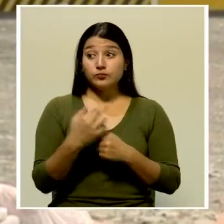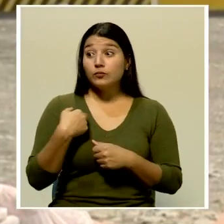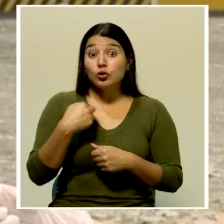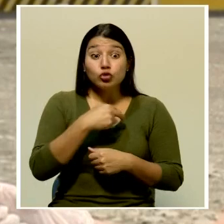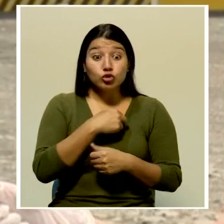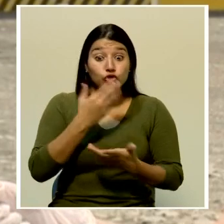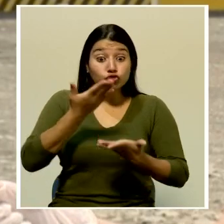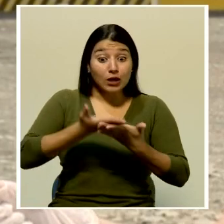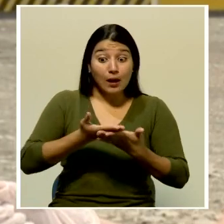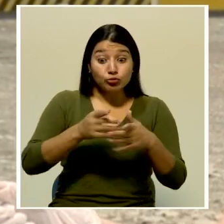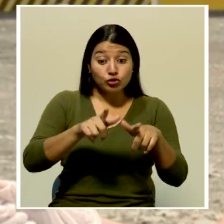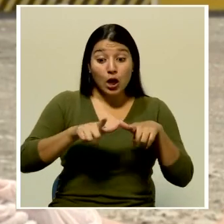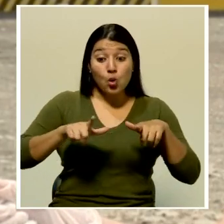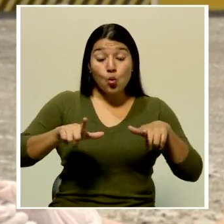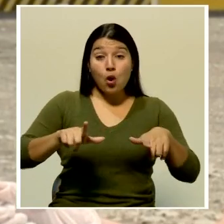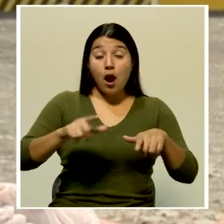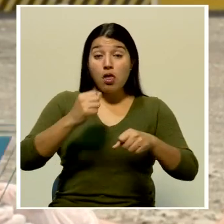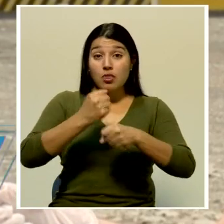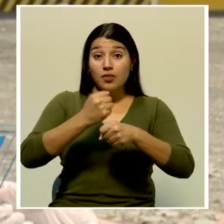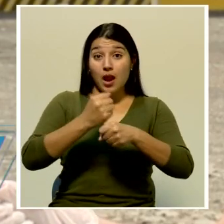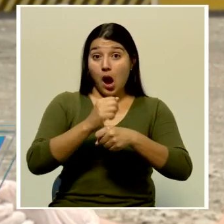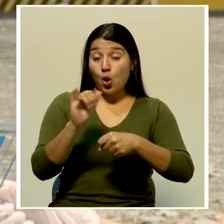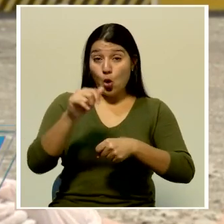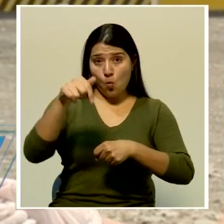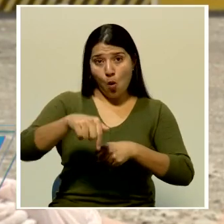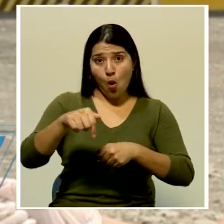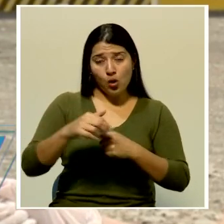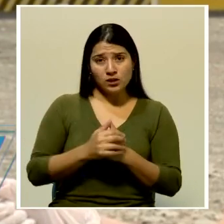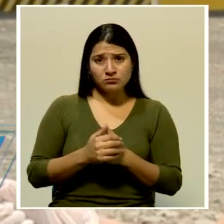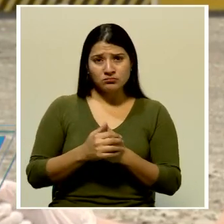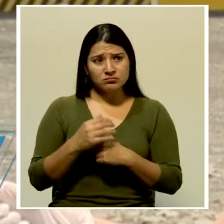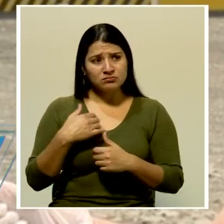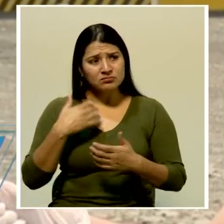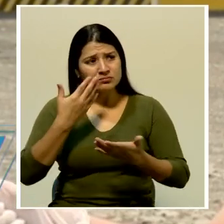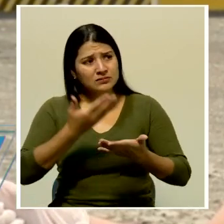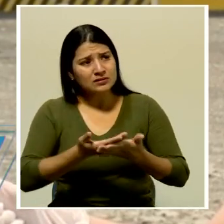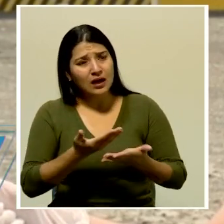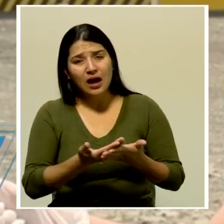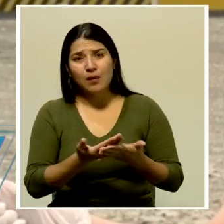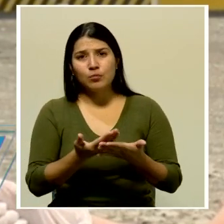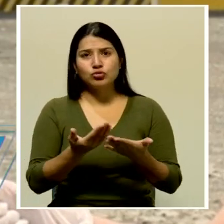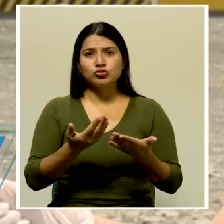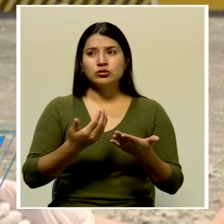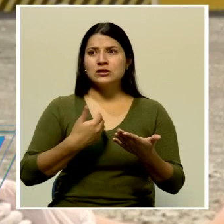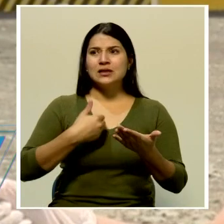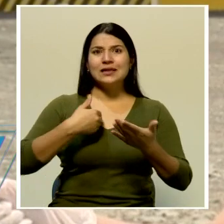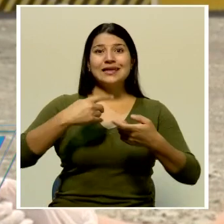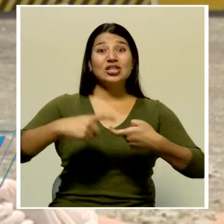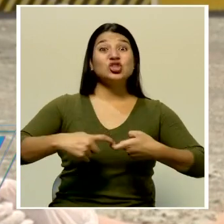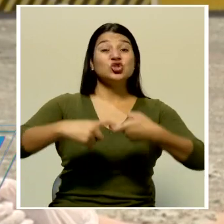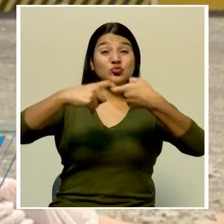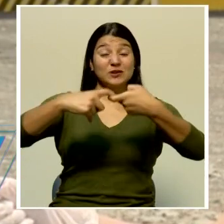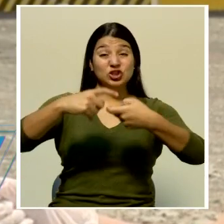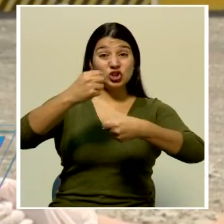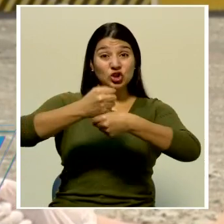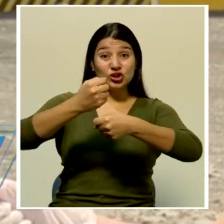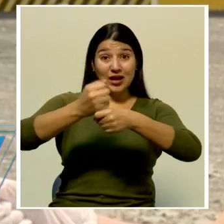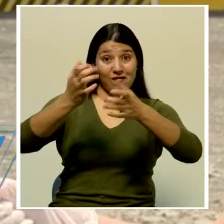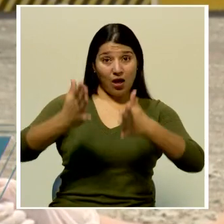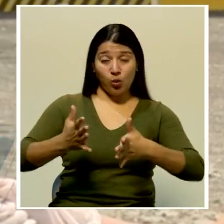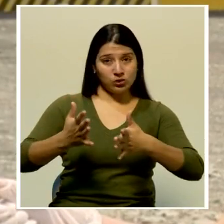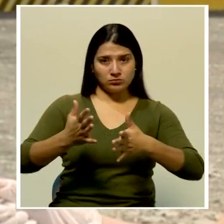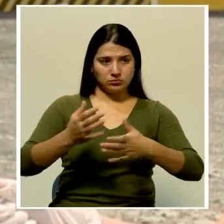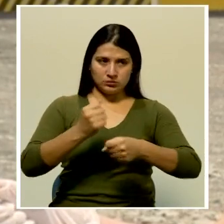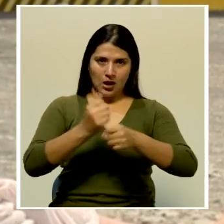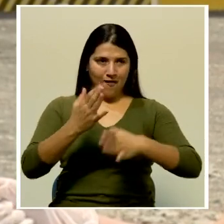como el de hoy que hay una suspensión unilateral y no hay ese visto bueno, no hay esa resolución por el Ministerio de Trabajo, no han activado el